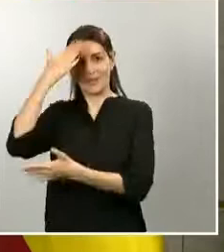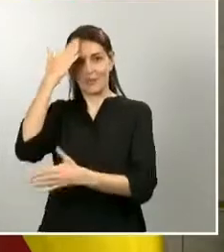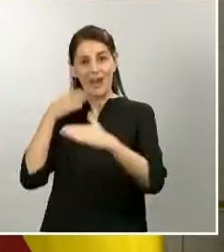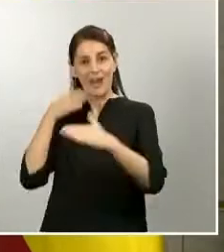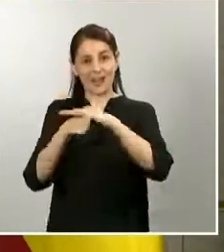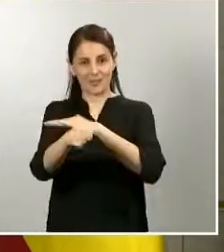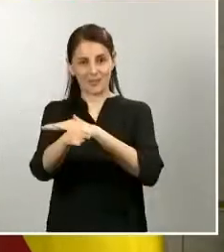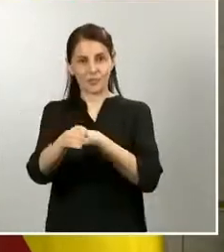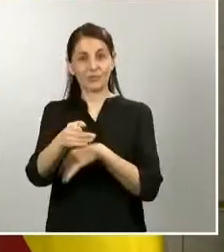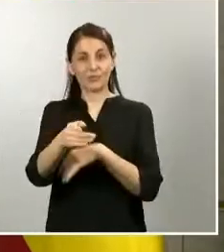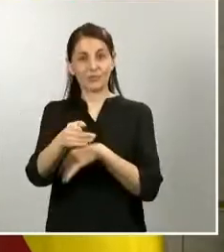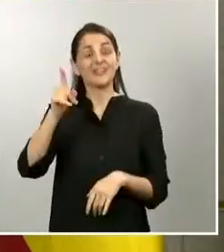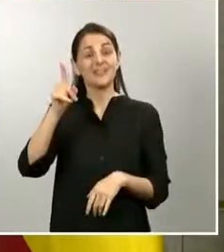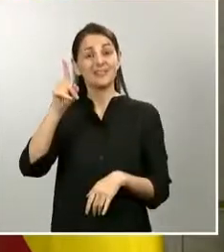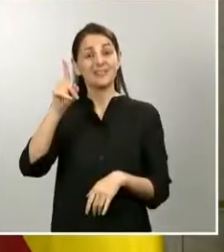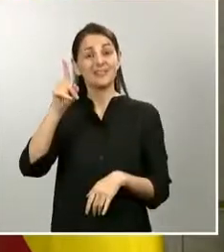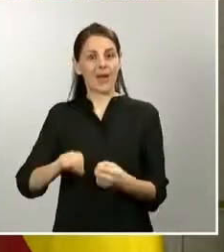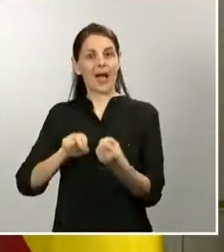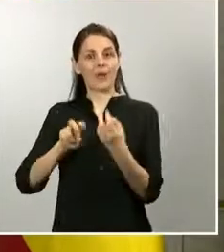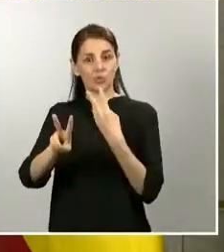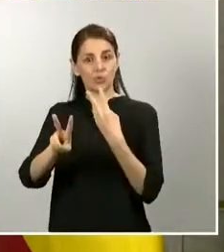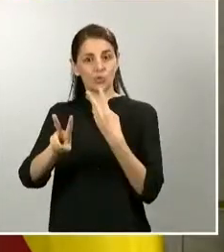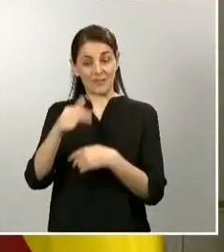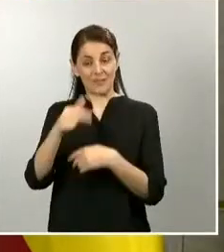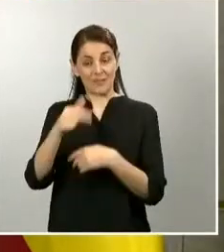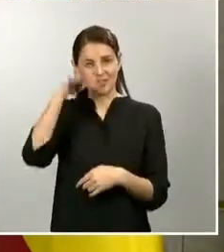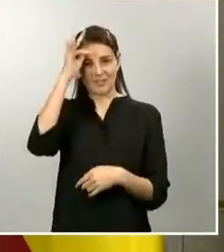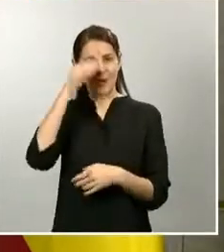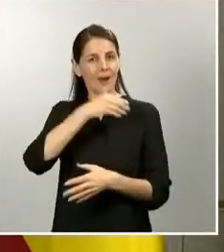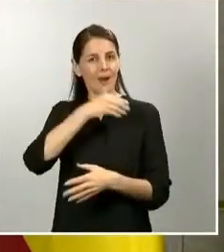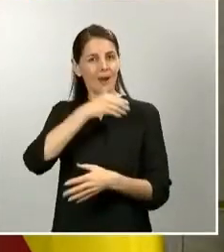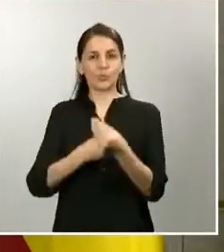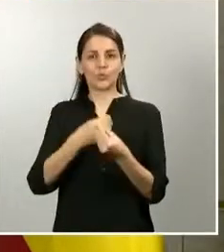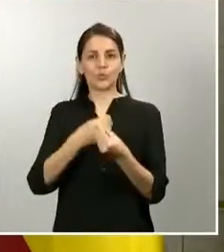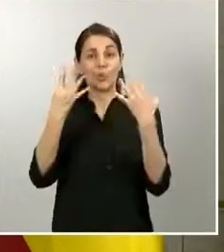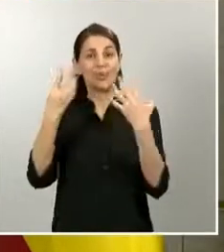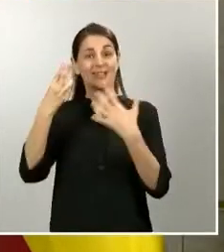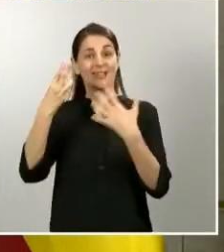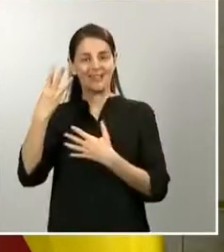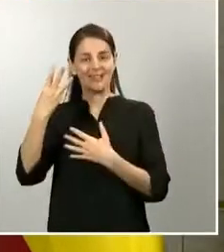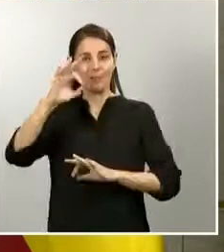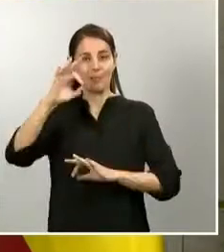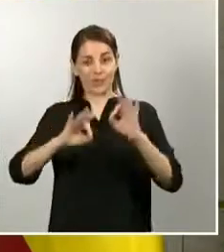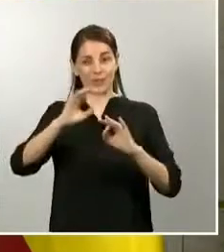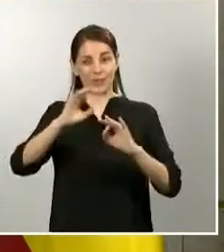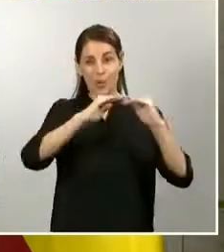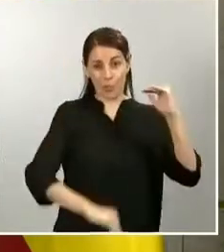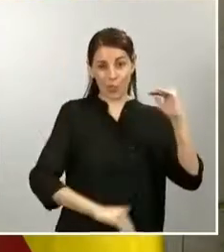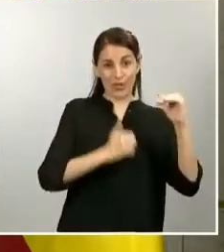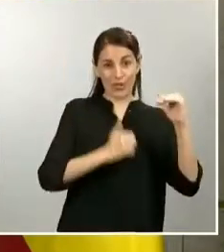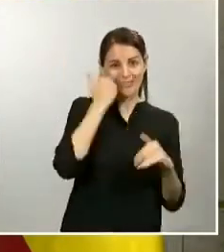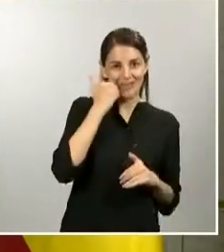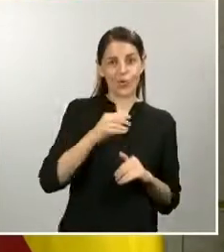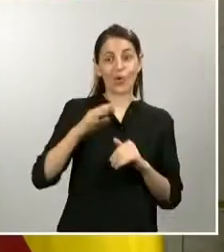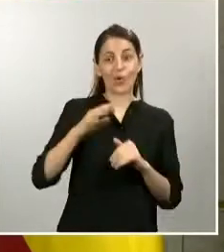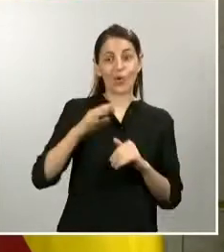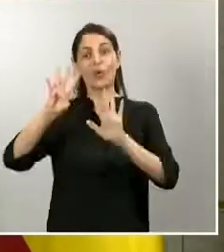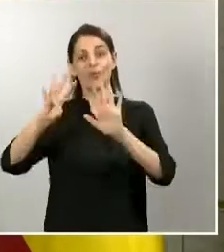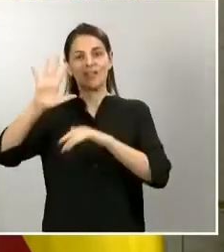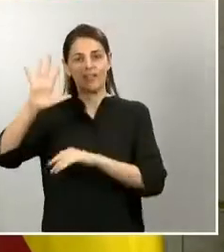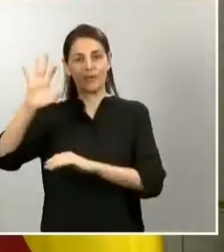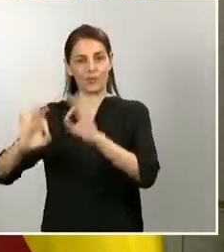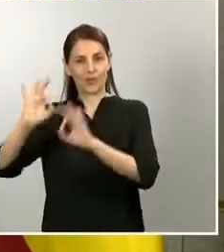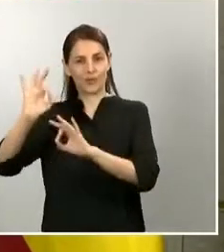semana, pues estuvo en un 93% de reducción el sábado, un 95% de reducción el domingo. Desde luego, cifras también